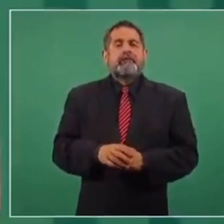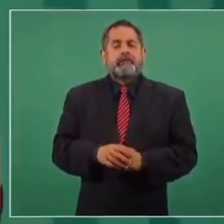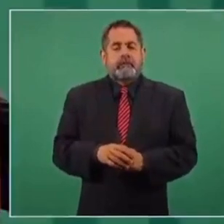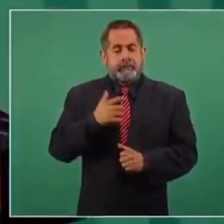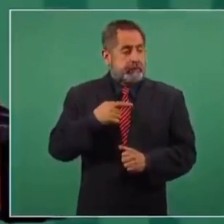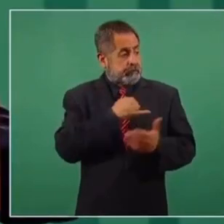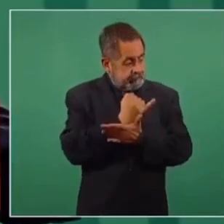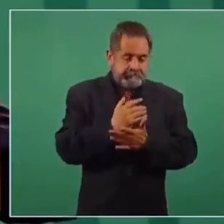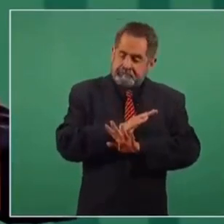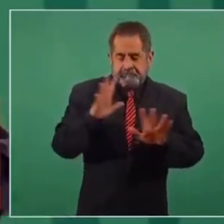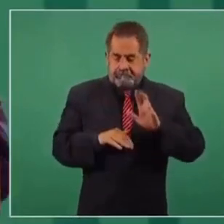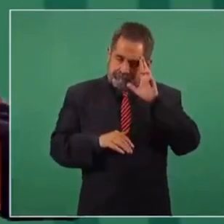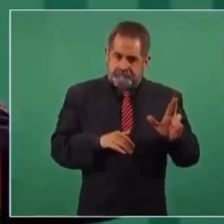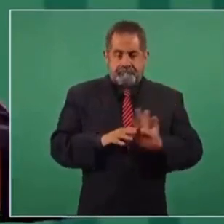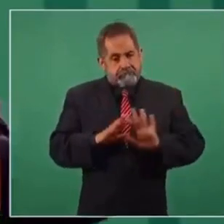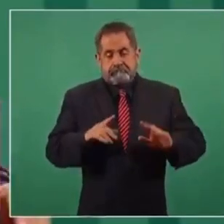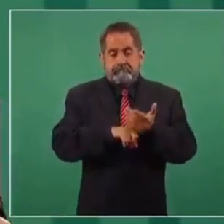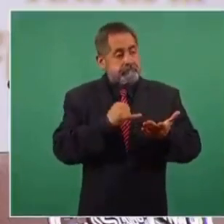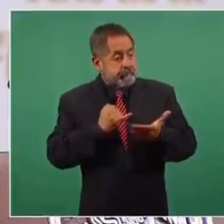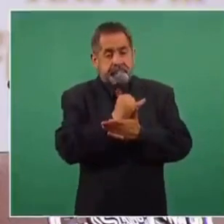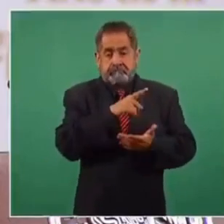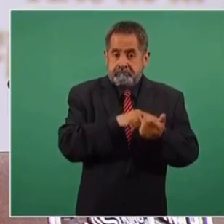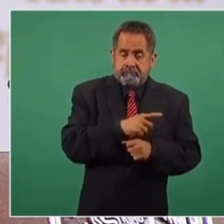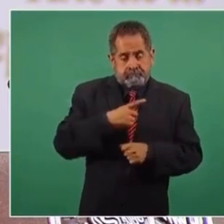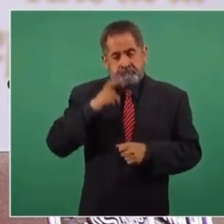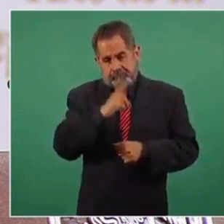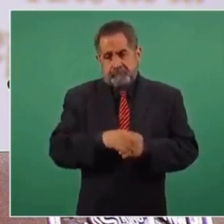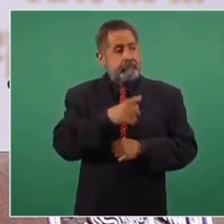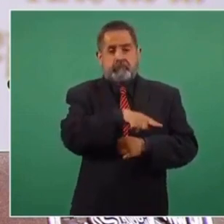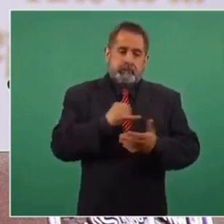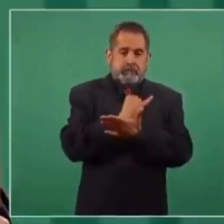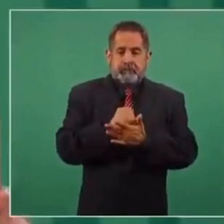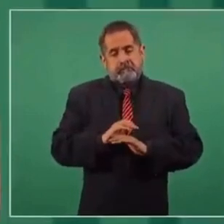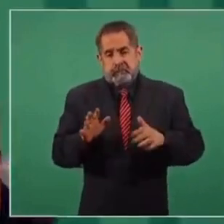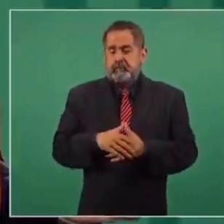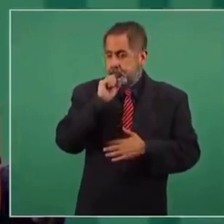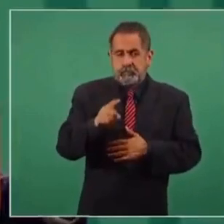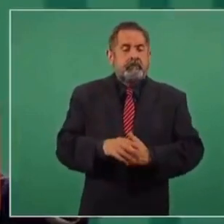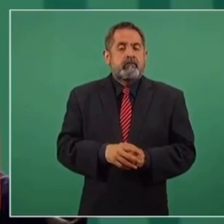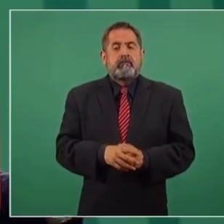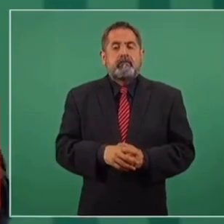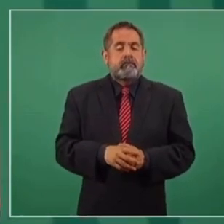Y respetar ya esa instancia, lo que decidan. Y lo mismo,